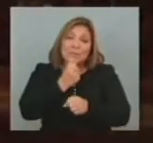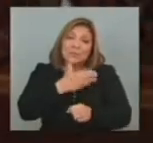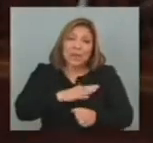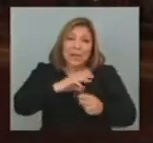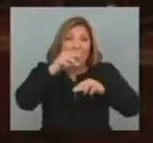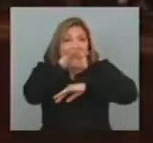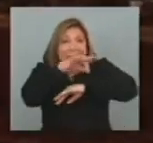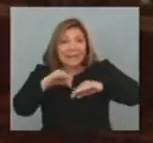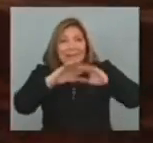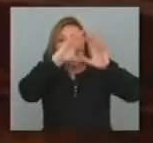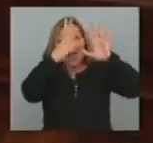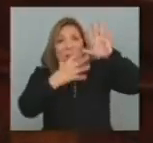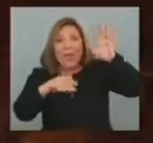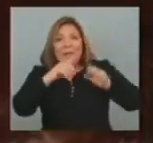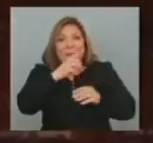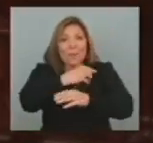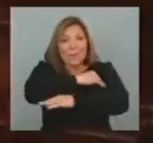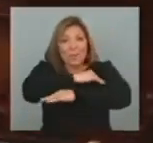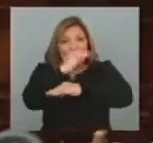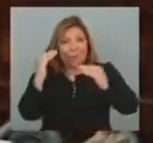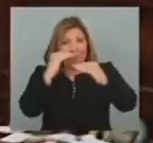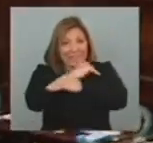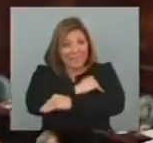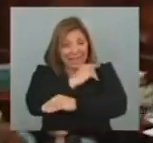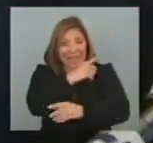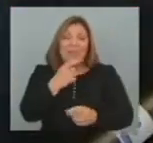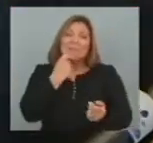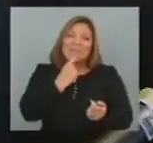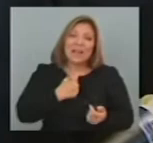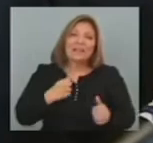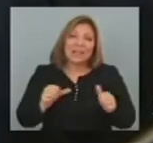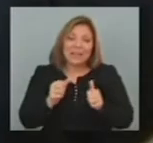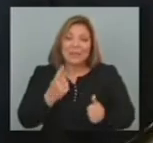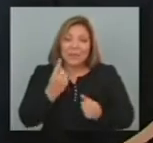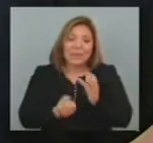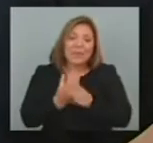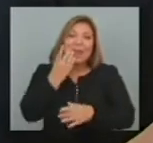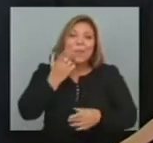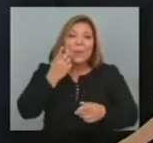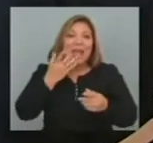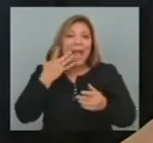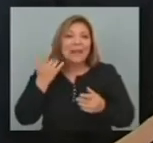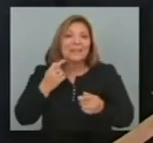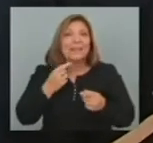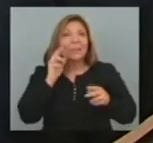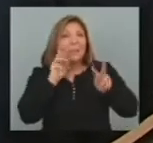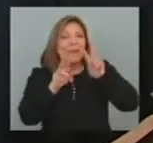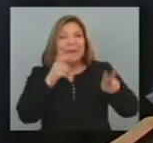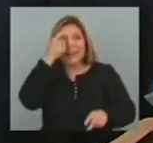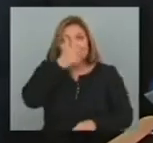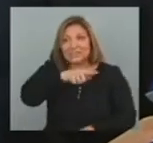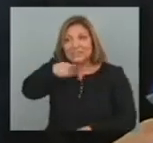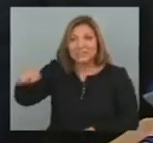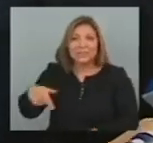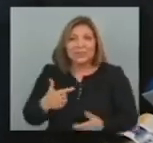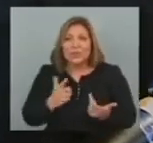arquitectónica En Casa Pueblo Respondió Sobre lo que Le falta Por hacer Sería Crear un arte Para los videntes Porque no me